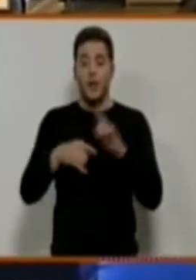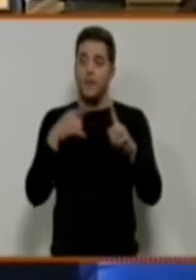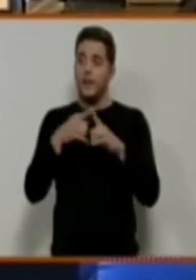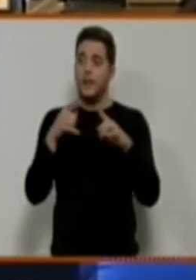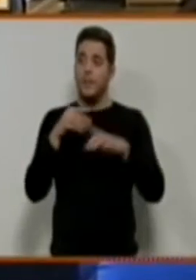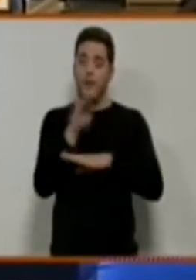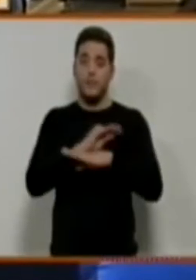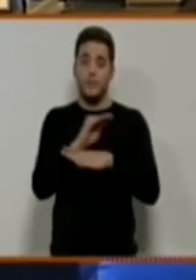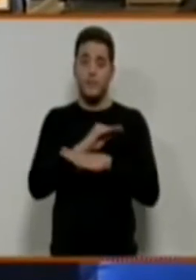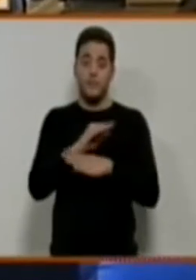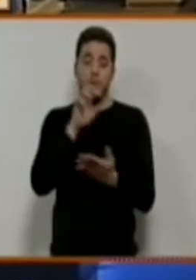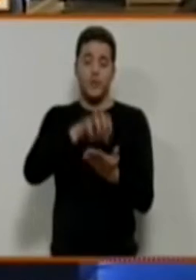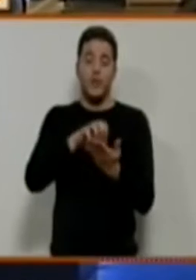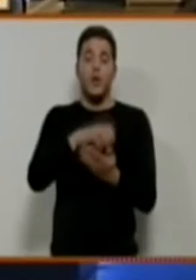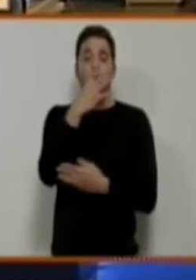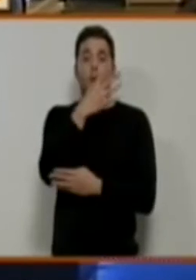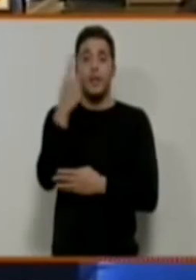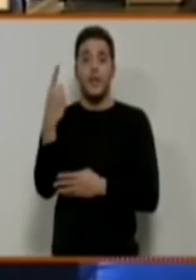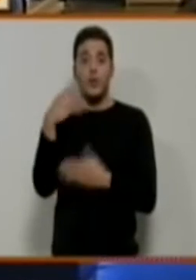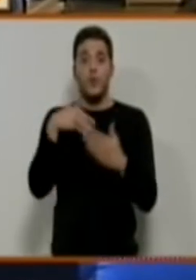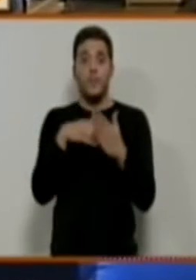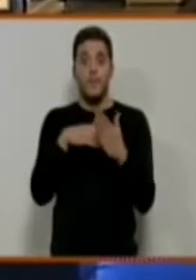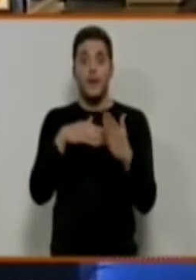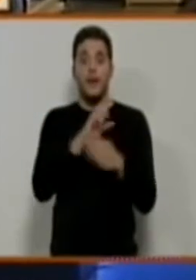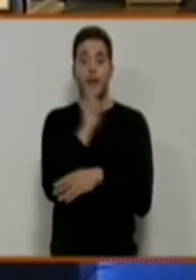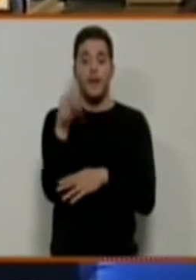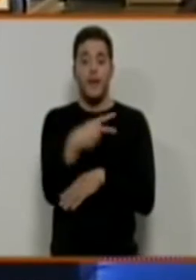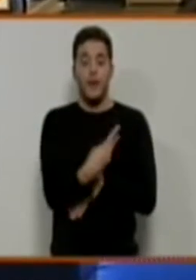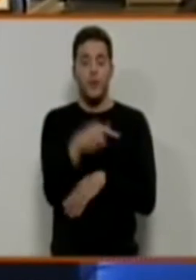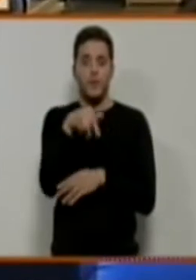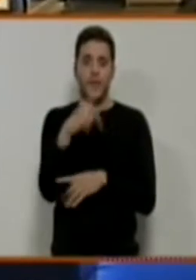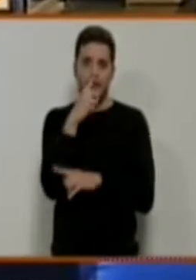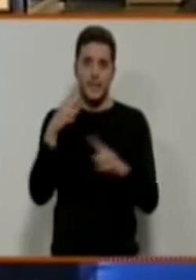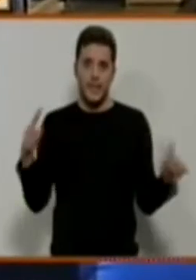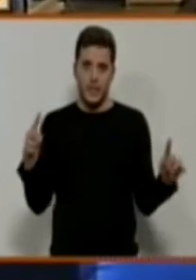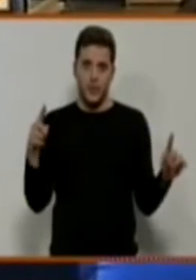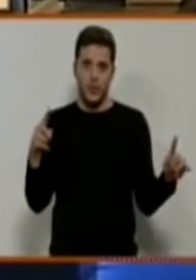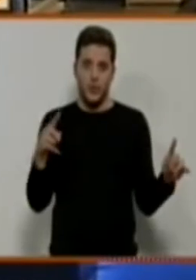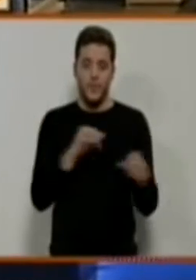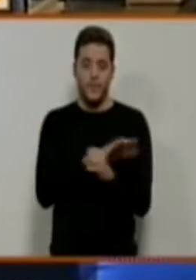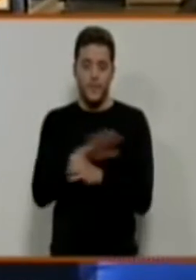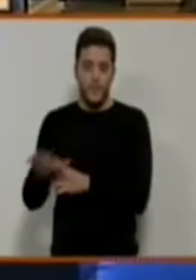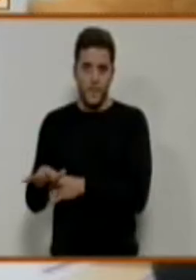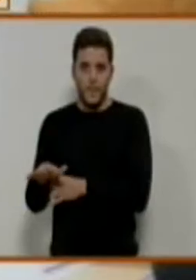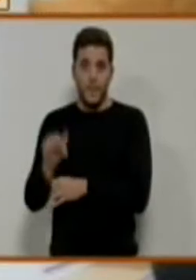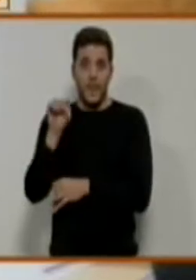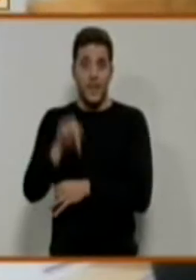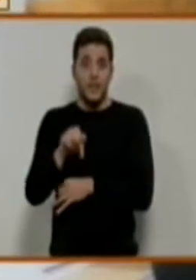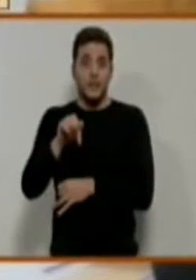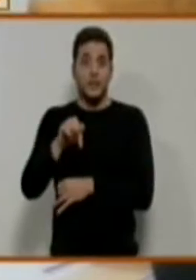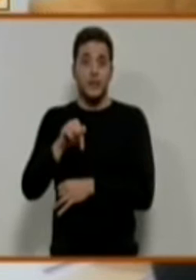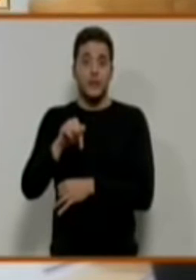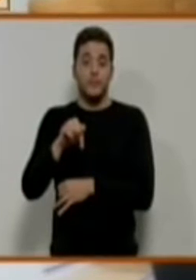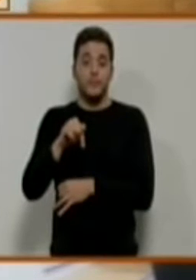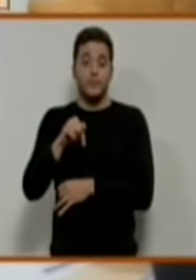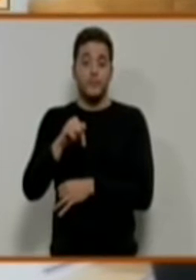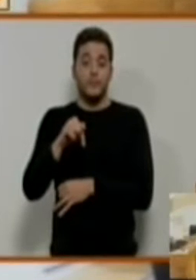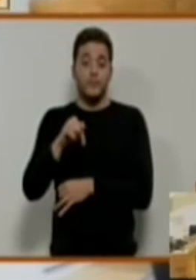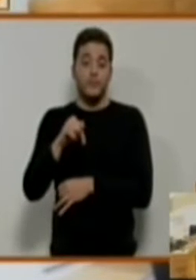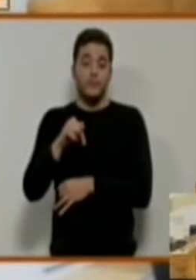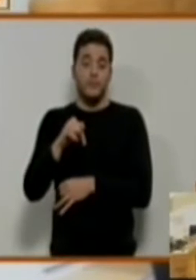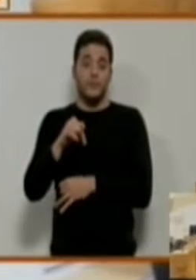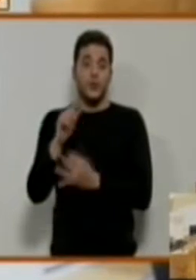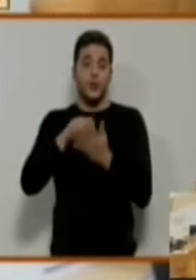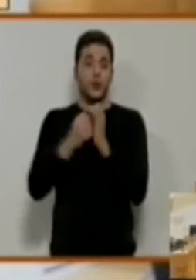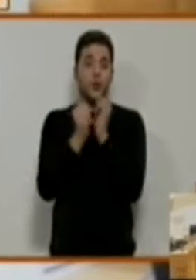Jericó de 41.000 euros para este año. En ese convenio para el mantenimiento del centro, ellos prestan estos servicios.